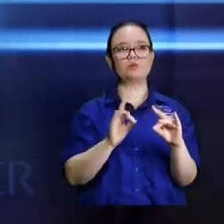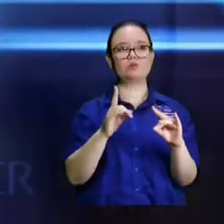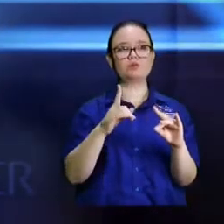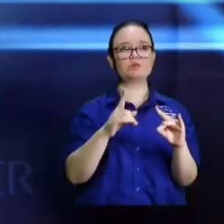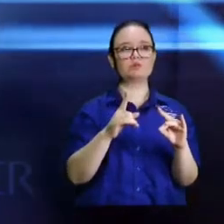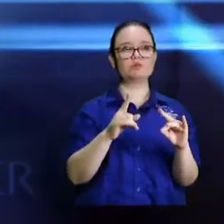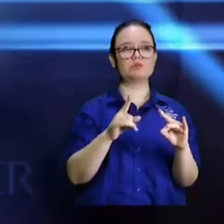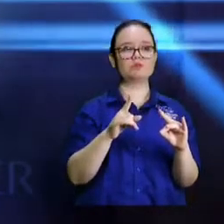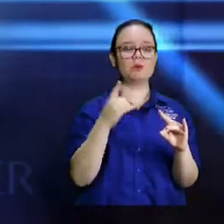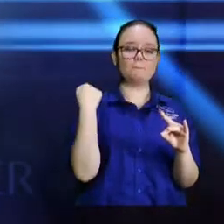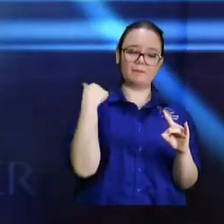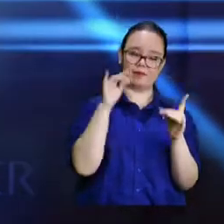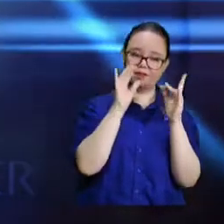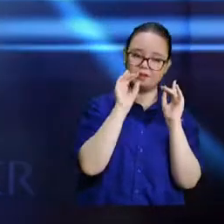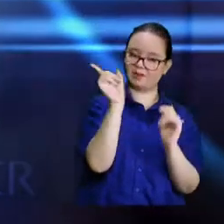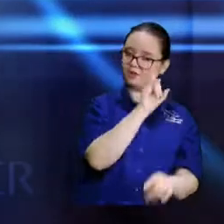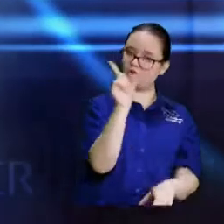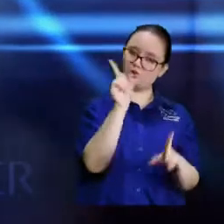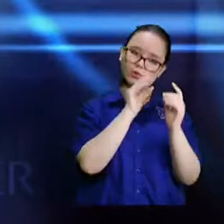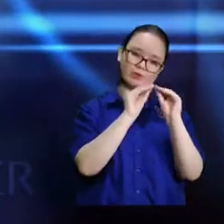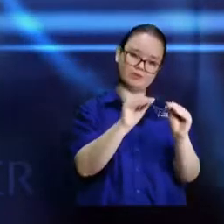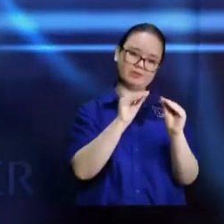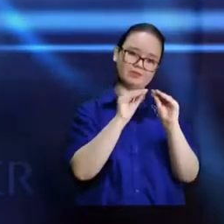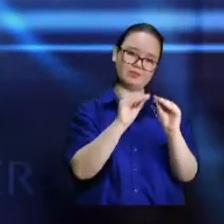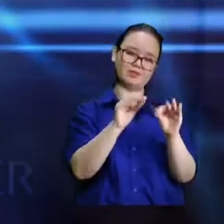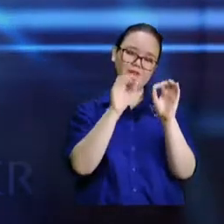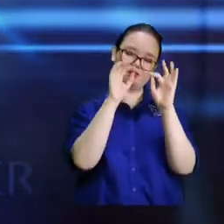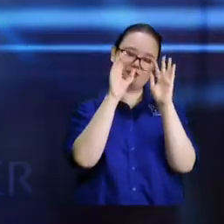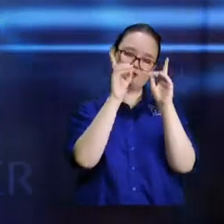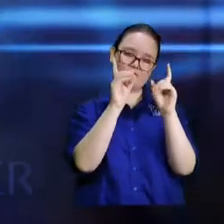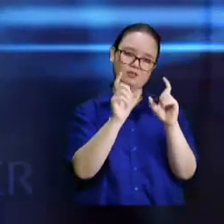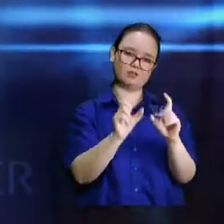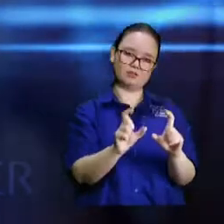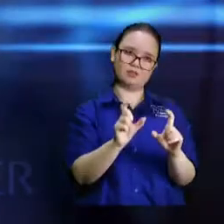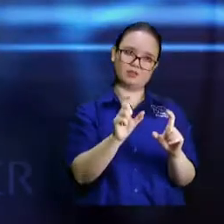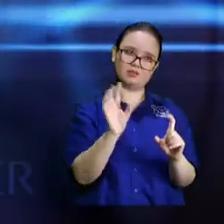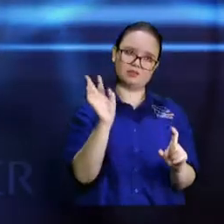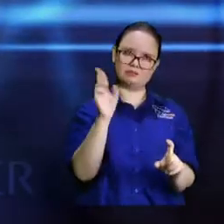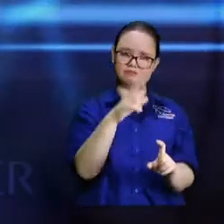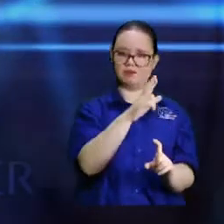doctrinas extrañas. Que no enseñaran doctrinas extranjeras.